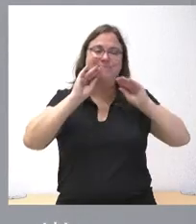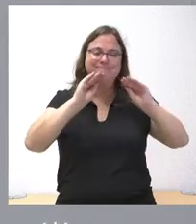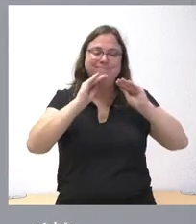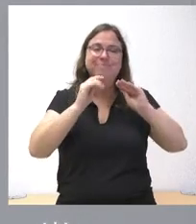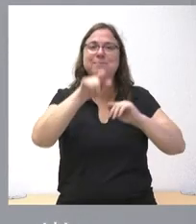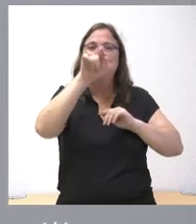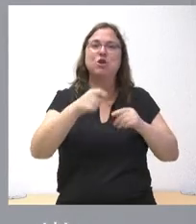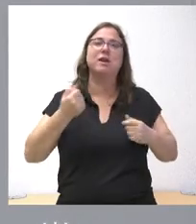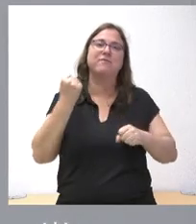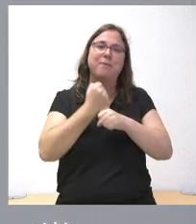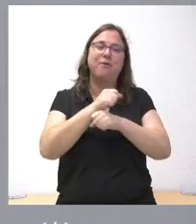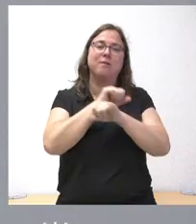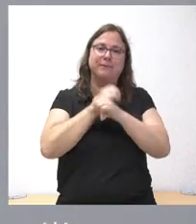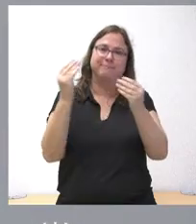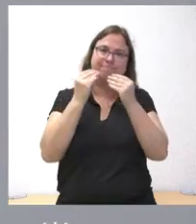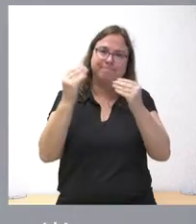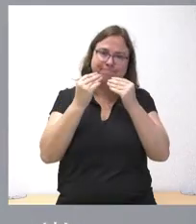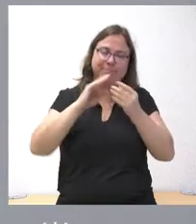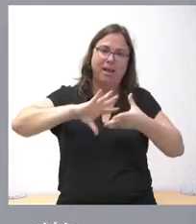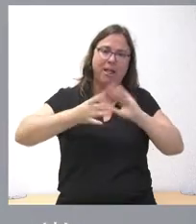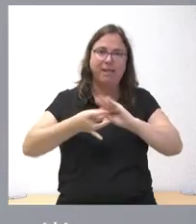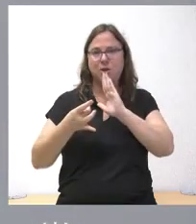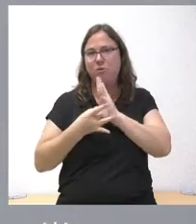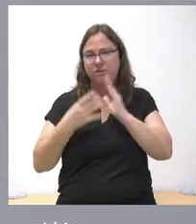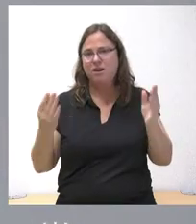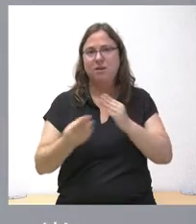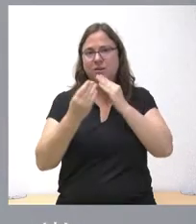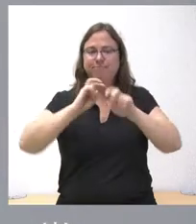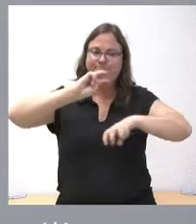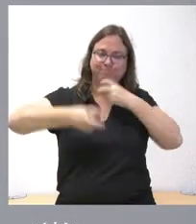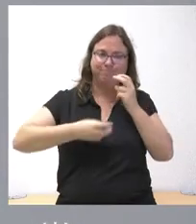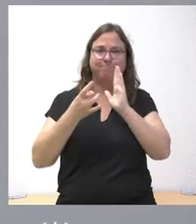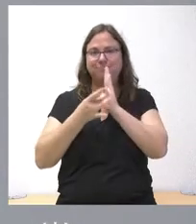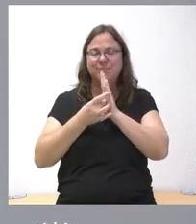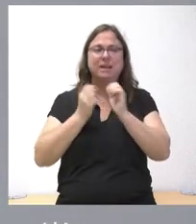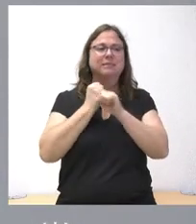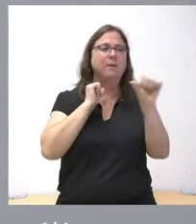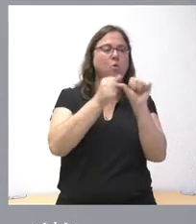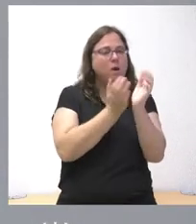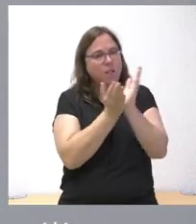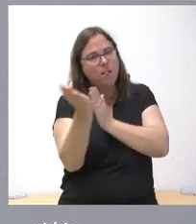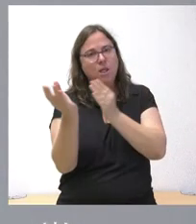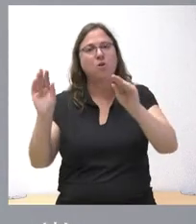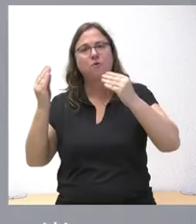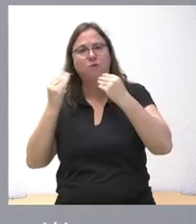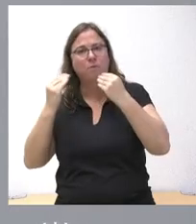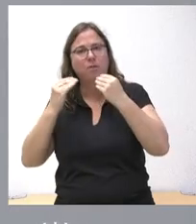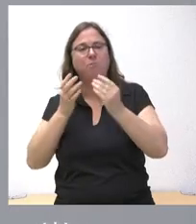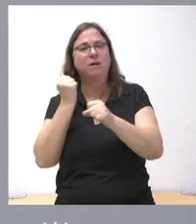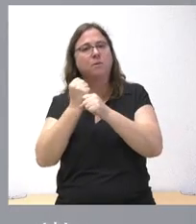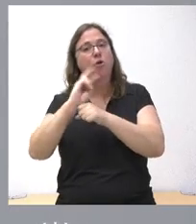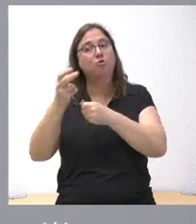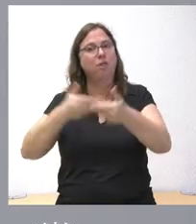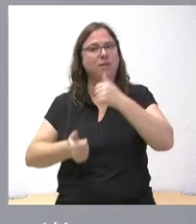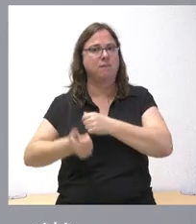los trabajadores, el que podamos facilitar que haya trabajadores que se recualifiquen, reorienten su actividad hacia aquellos puestos de trabajo que tienen estudianto más